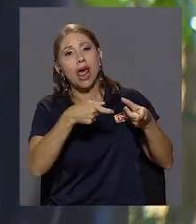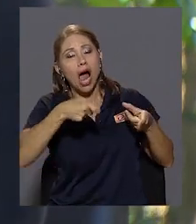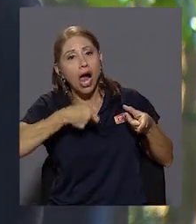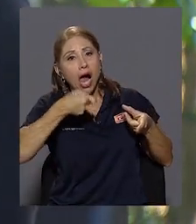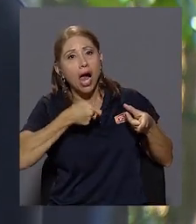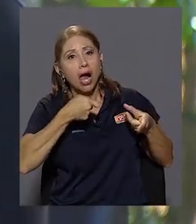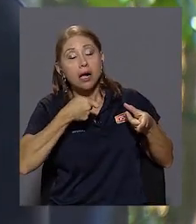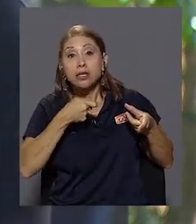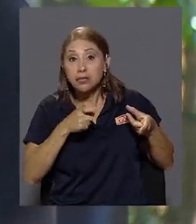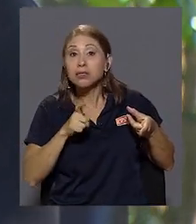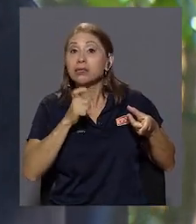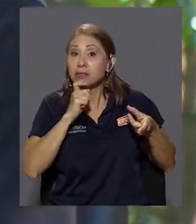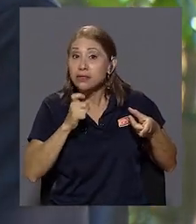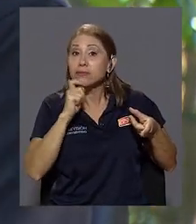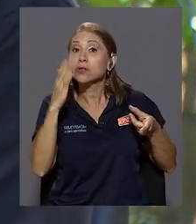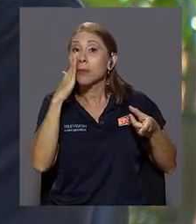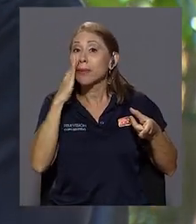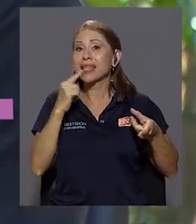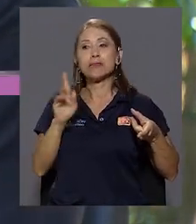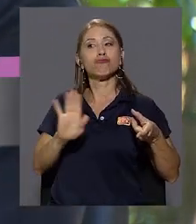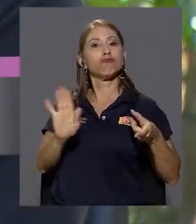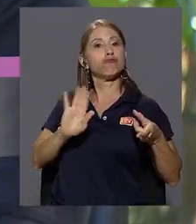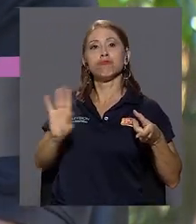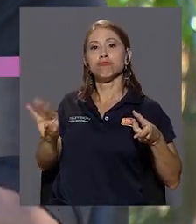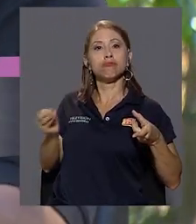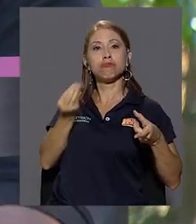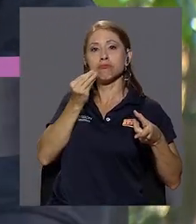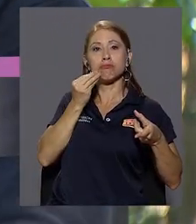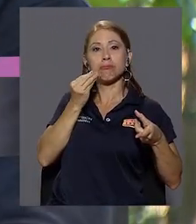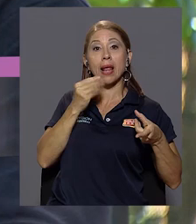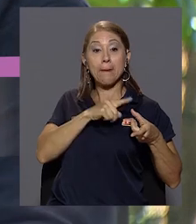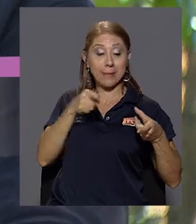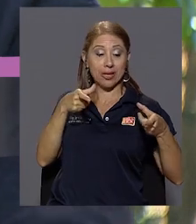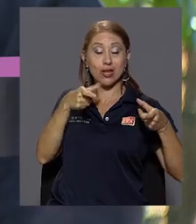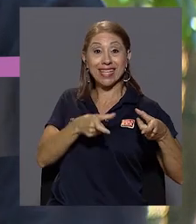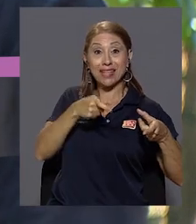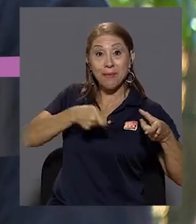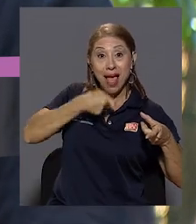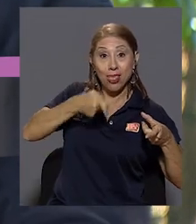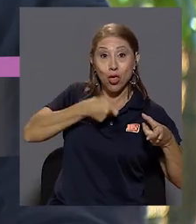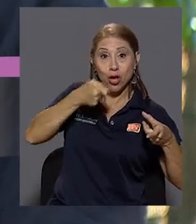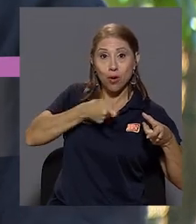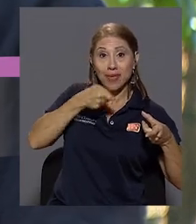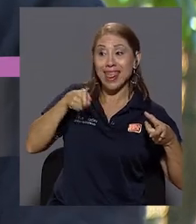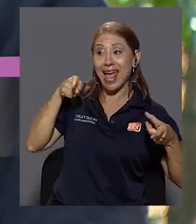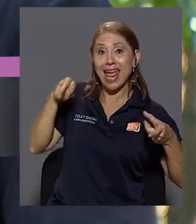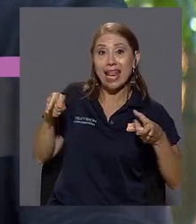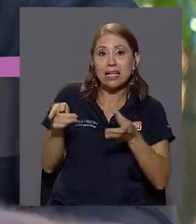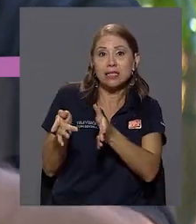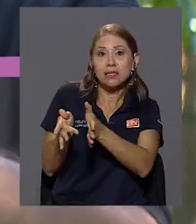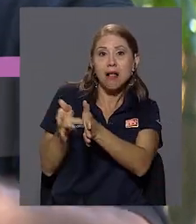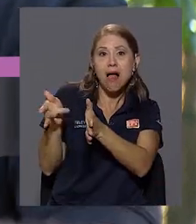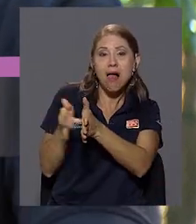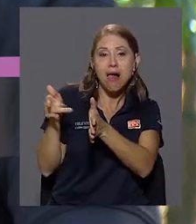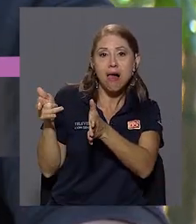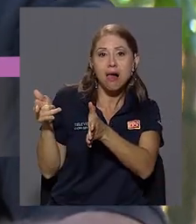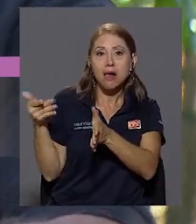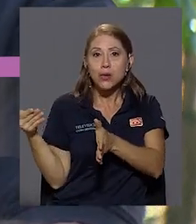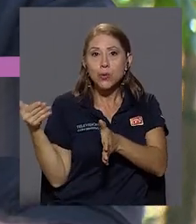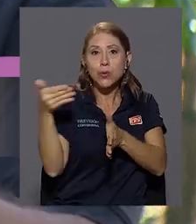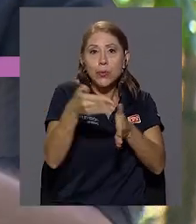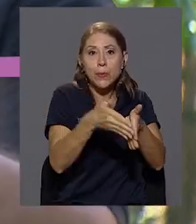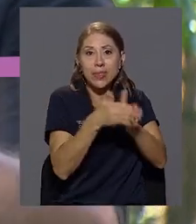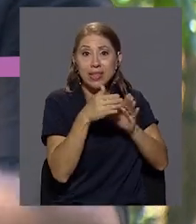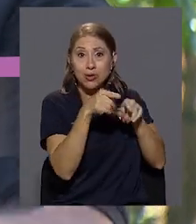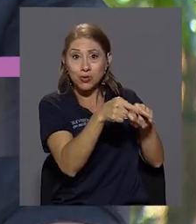qué difícil es para una madre negarle comida a su hijo, pero si ese plato de comida se está convirtiendo en una manera de